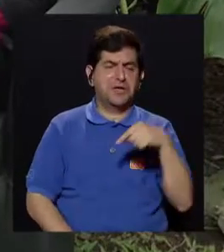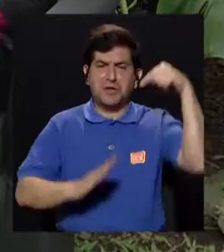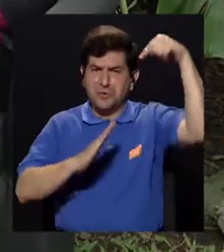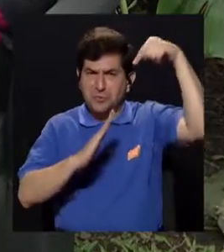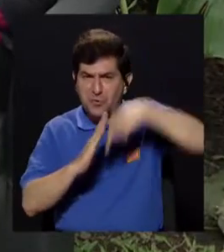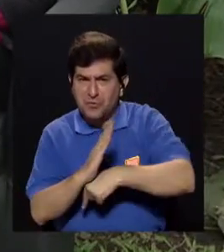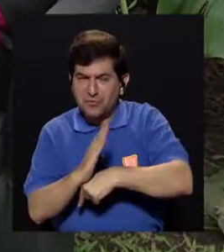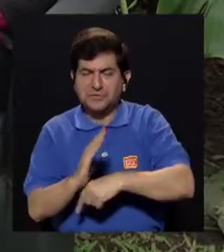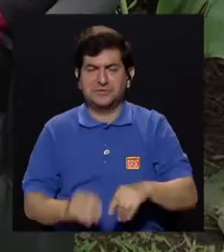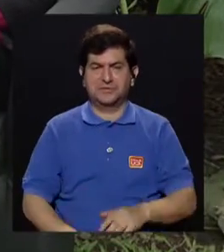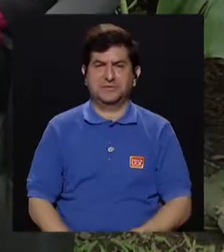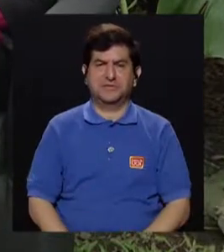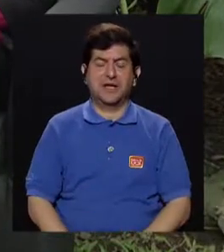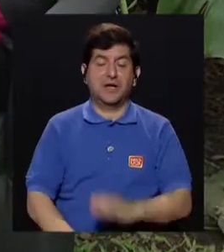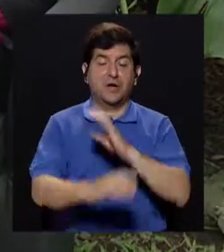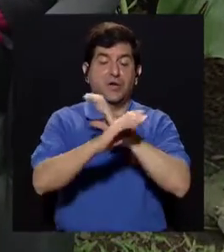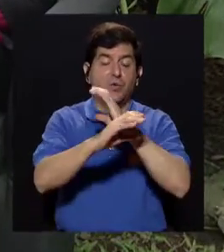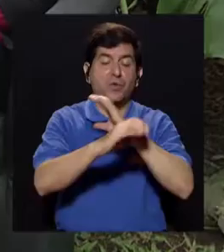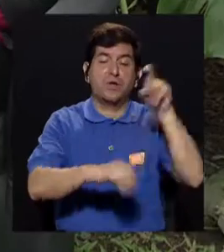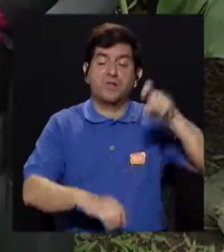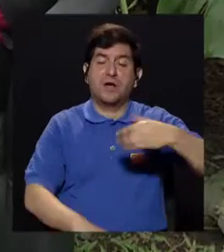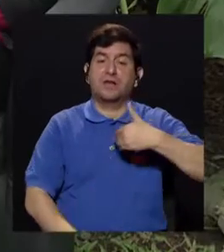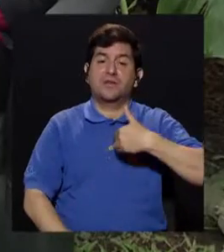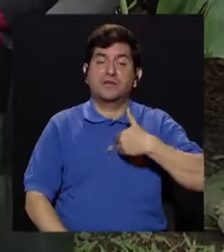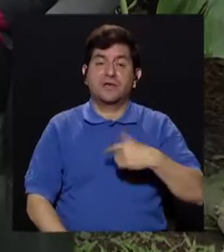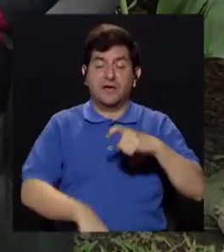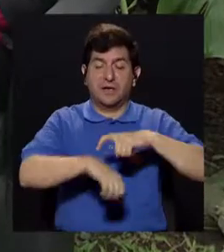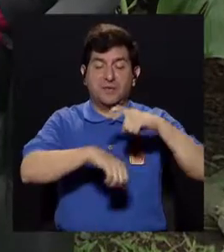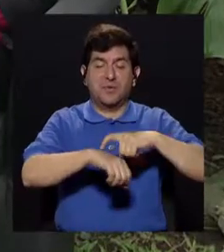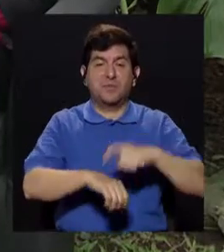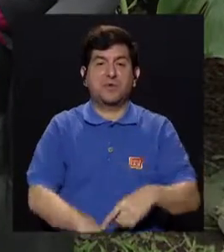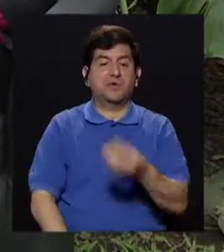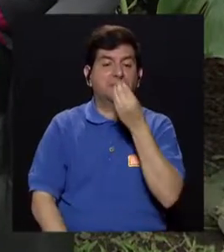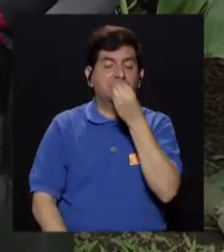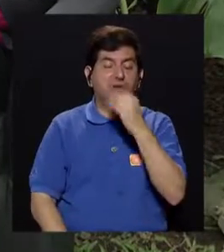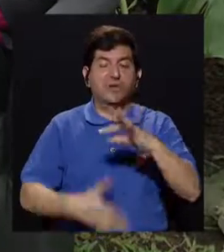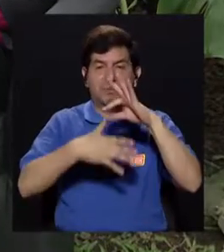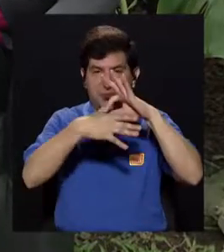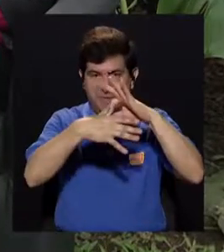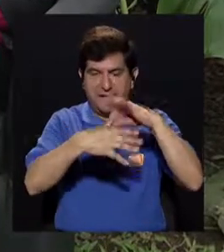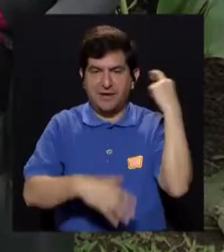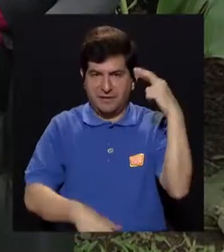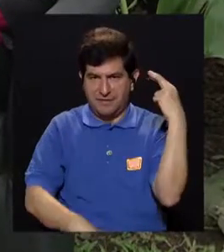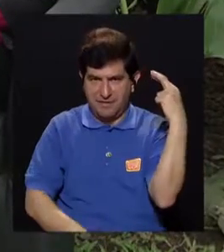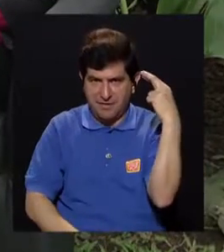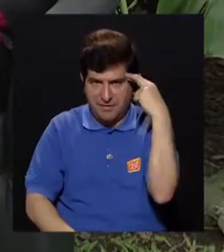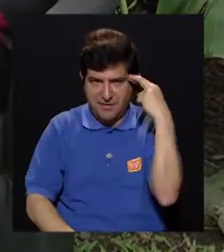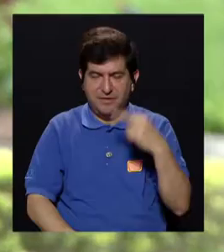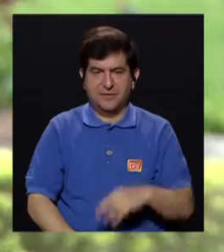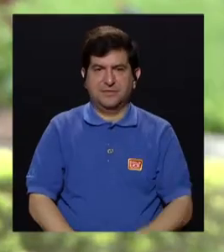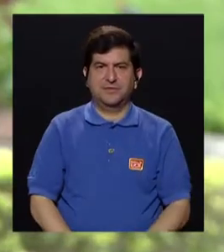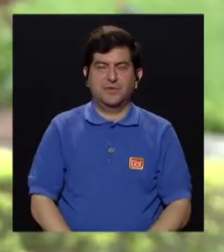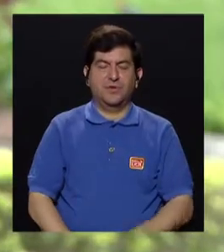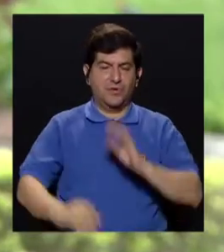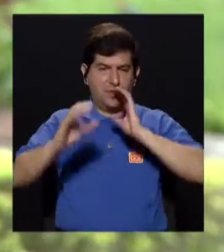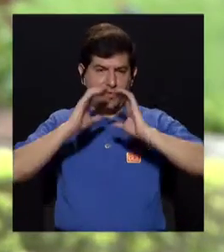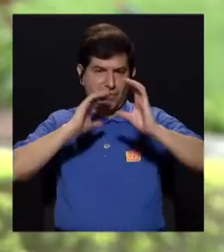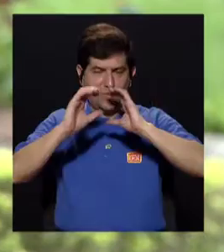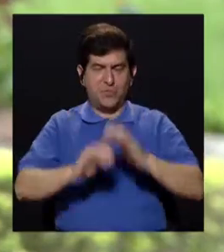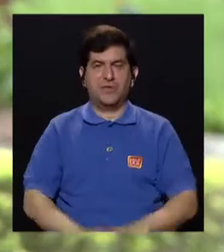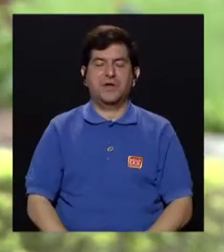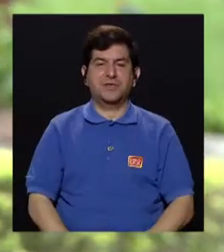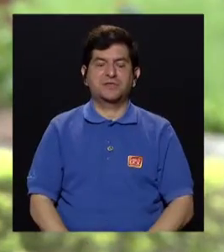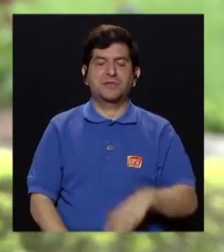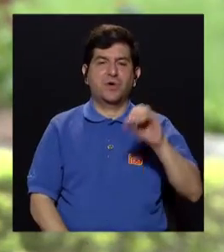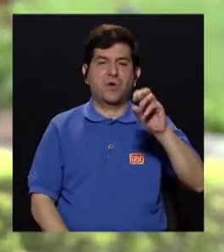estamos profundizando más acerca de los cuidados que deberíamos de tener a la hora de consumir carnes. Y esto a raíz también del comunicado